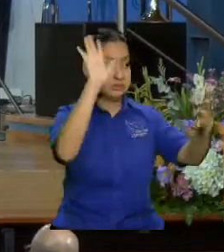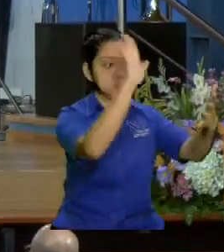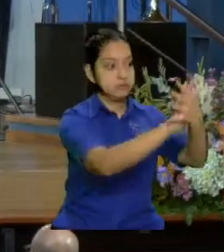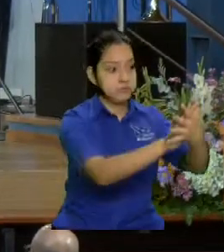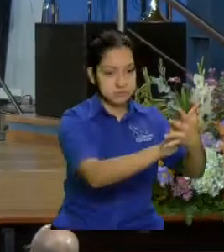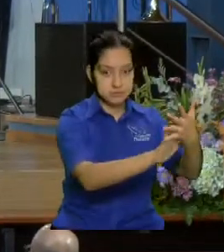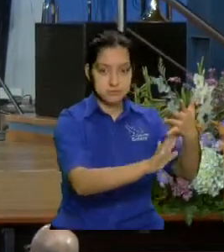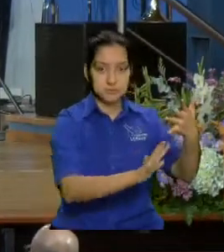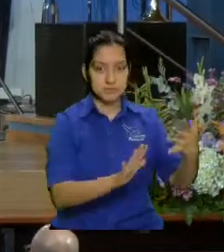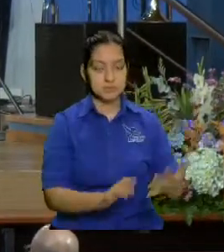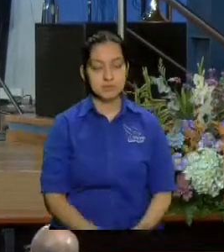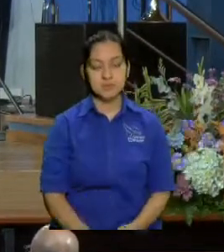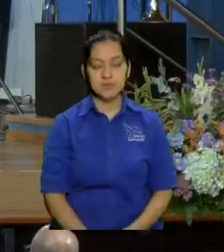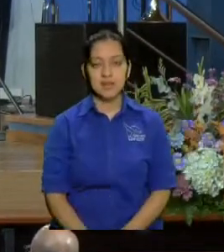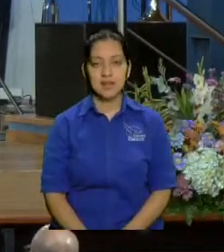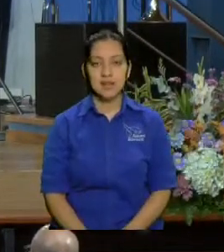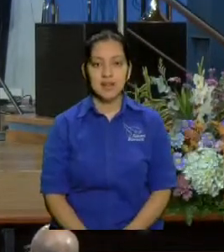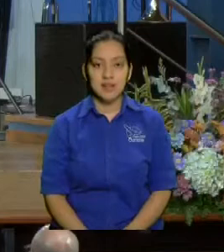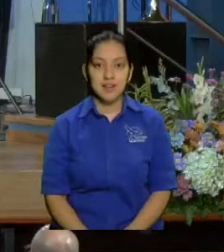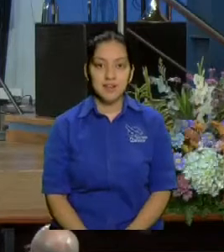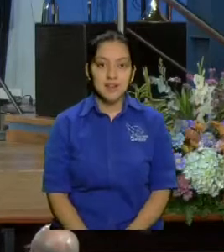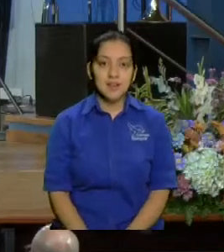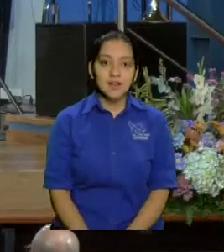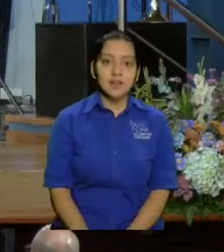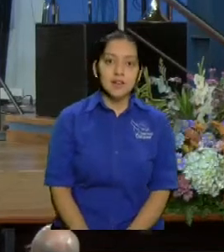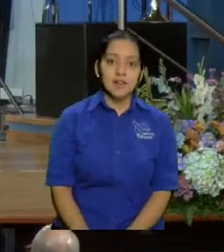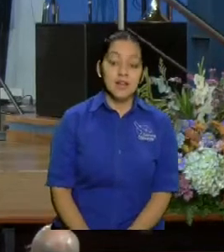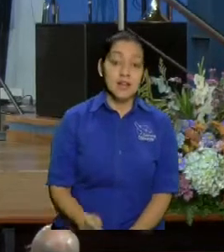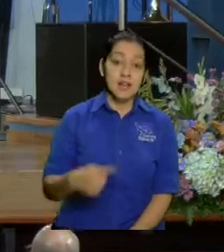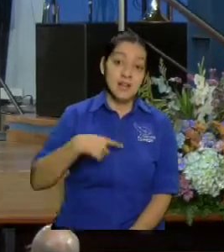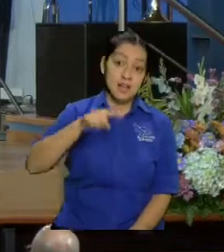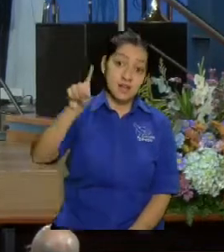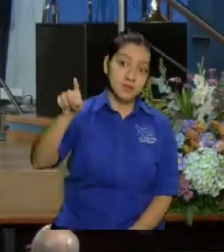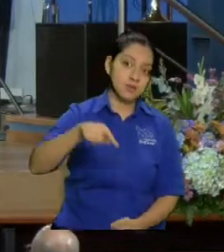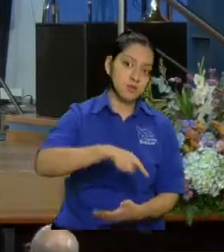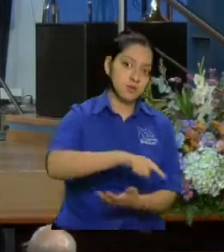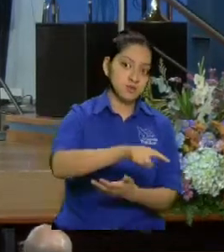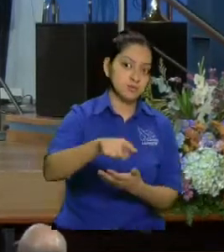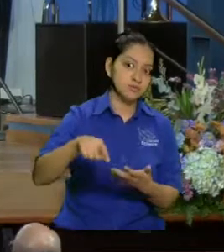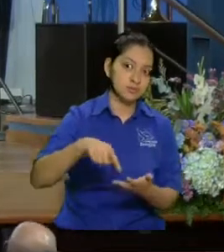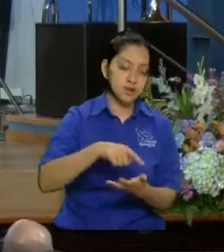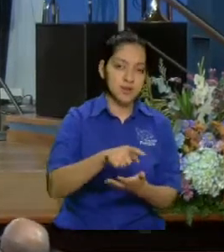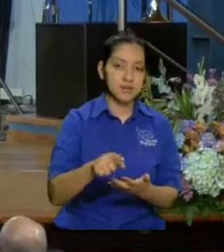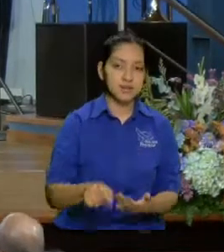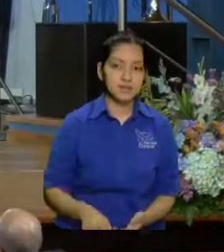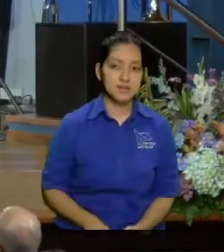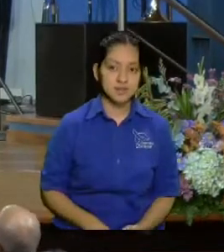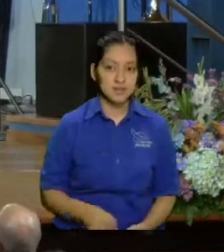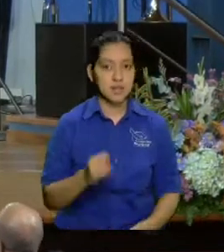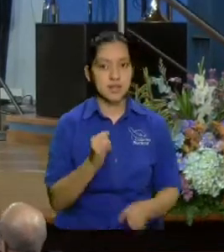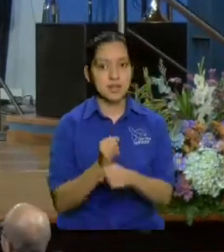de gente va hay un salón del reino le fueron a poner las manos hermanos